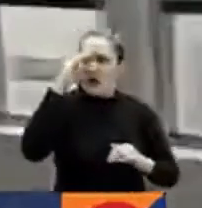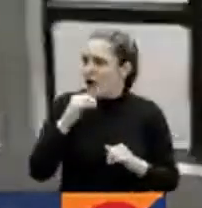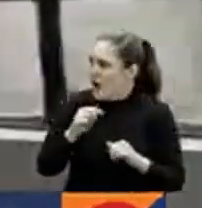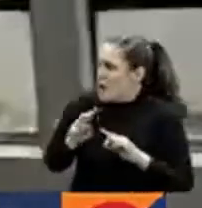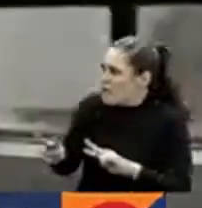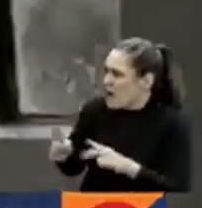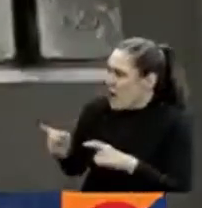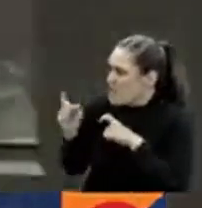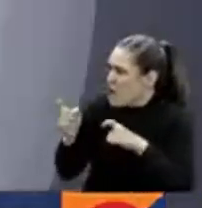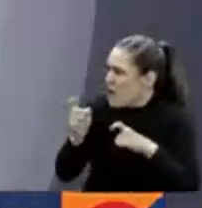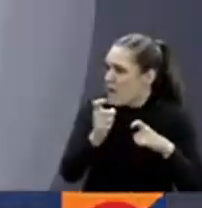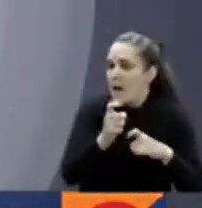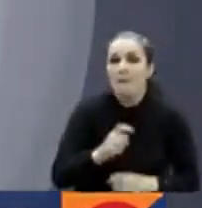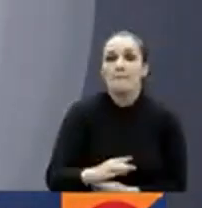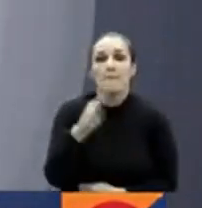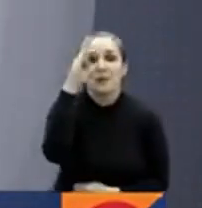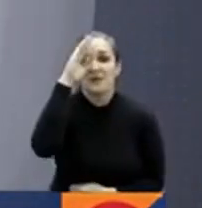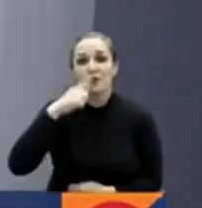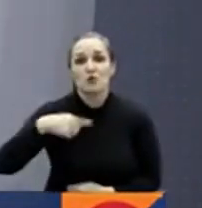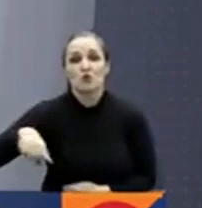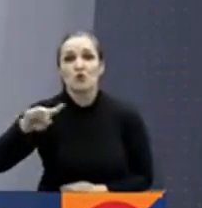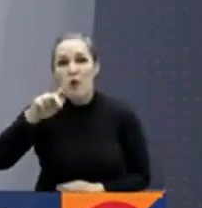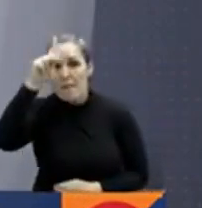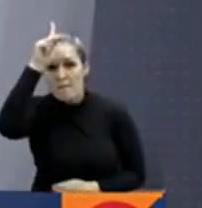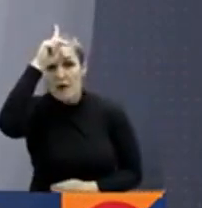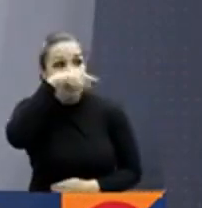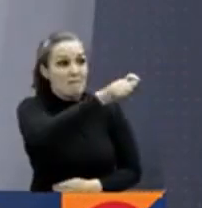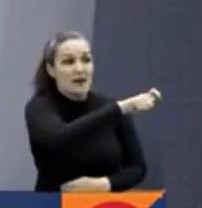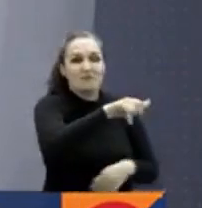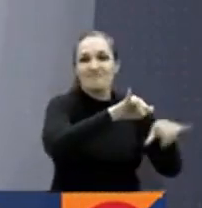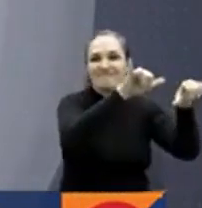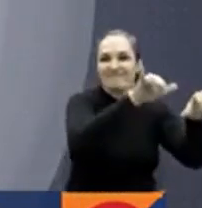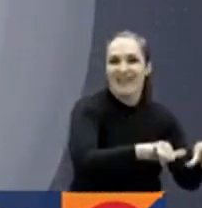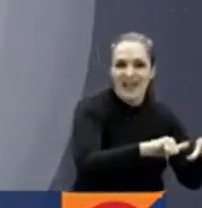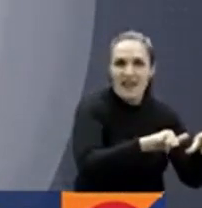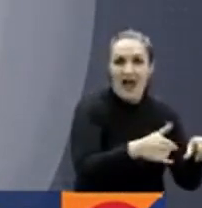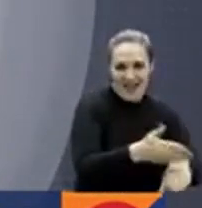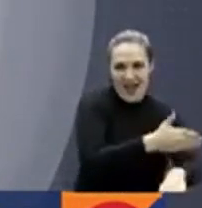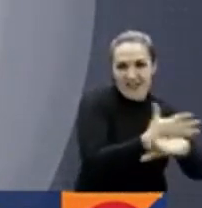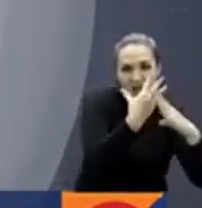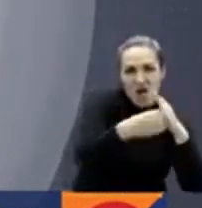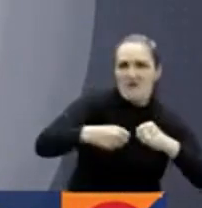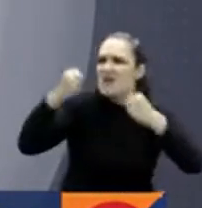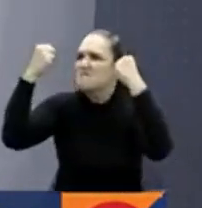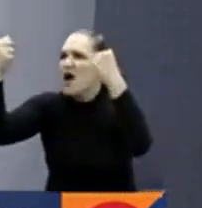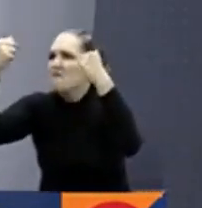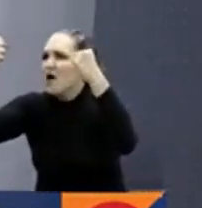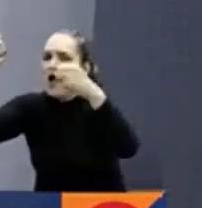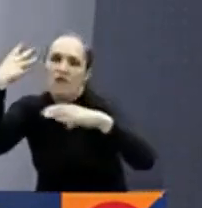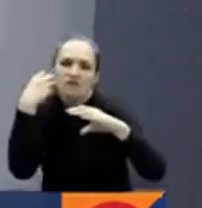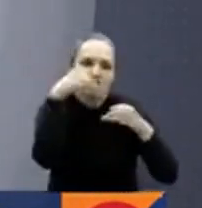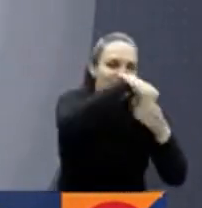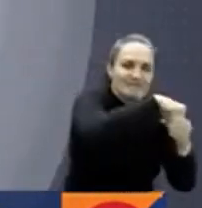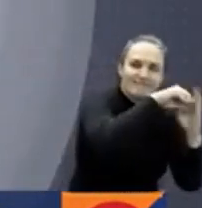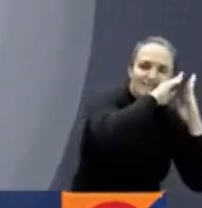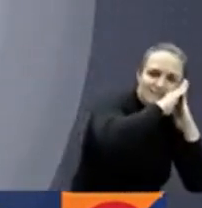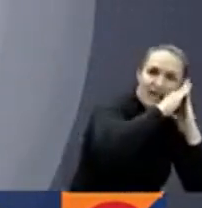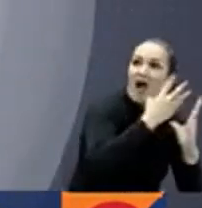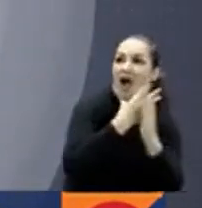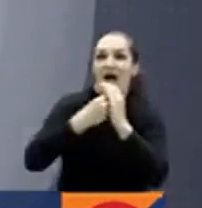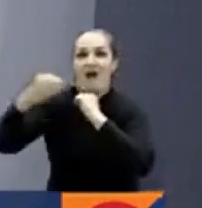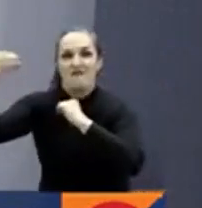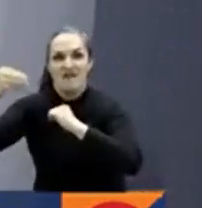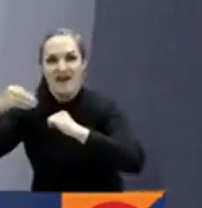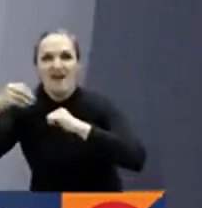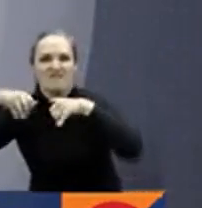Esta vez la policía peruana dio fin al asentamiento de una porción de esos manifestantes antigobierno provenientes de otras